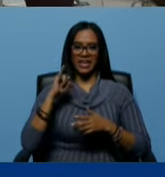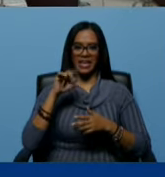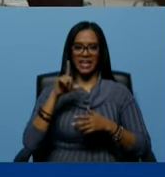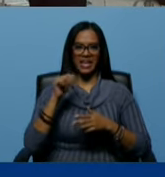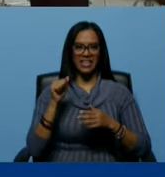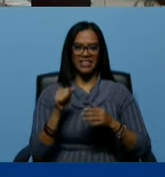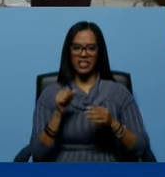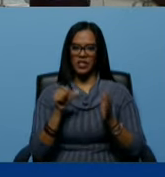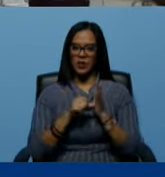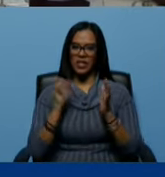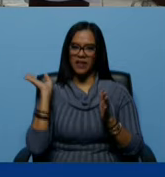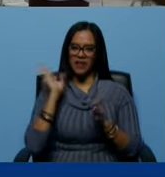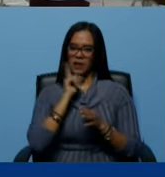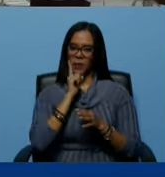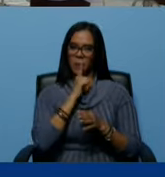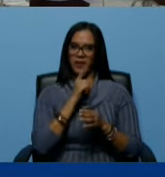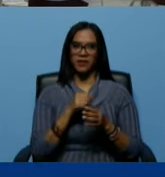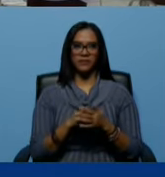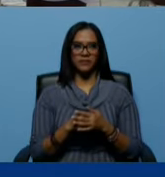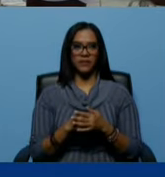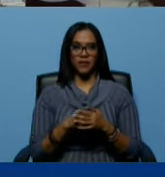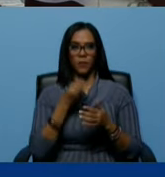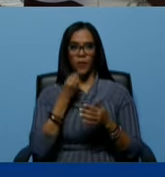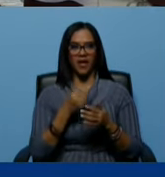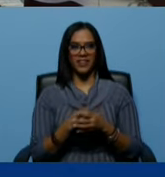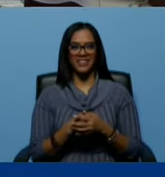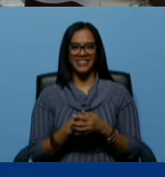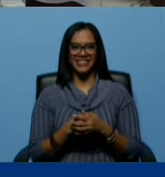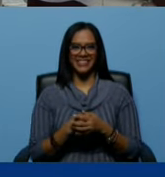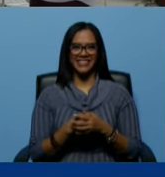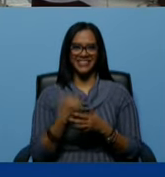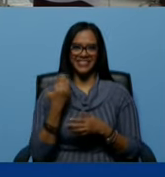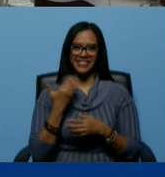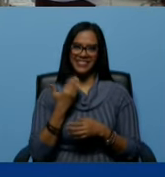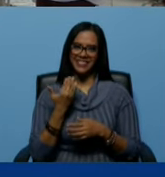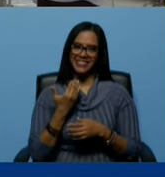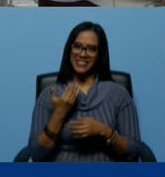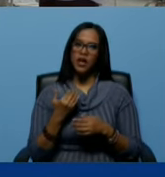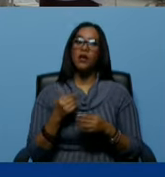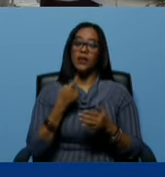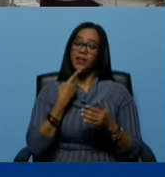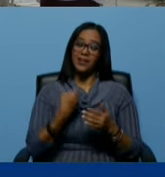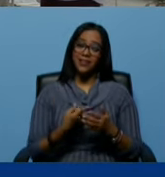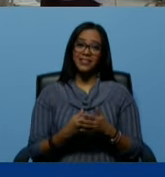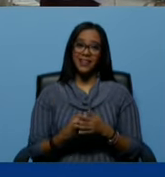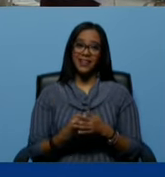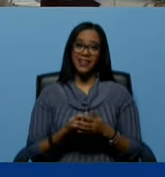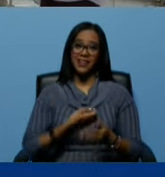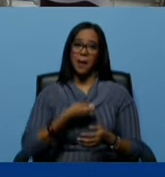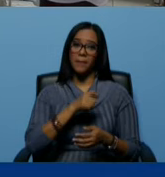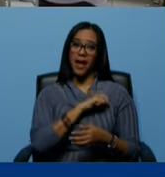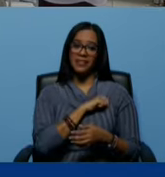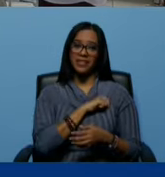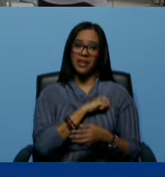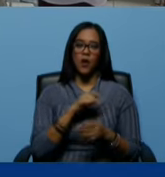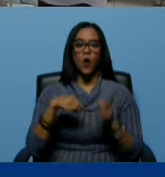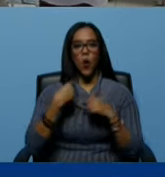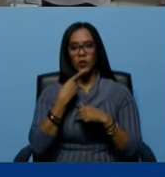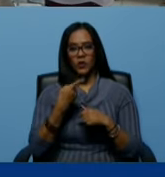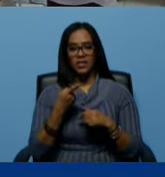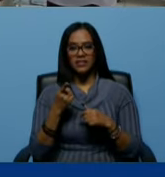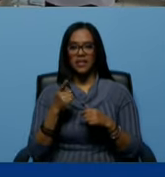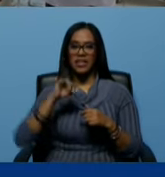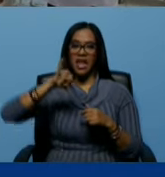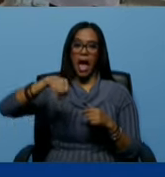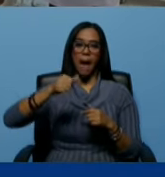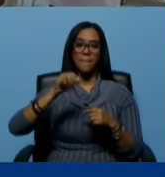dónde viene, Ilías? Bueno, dicen que de España, otros dicen que de Jamaica,